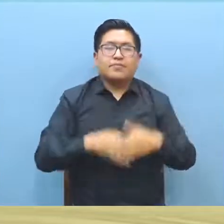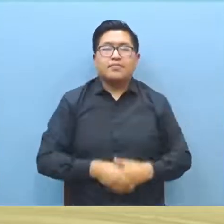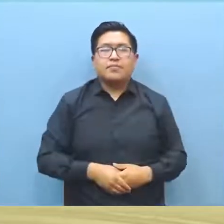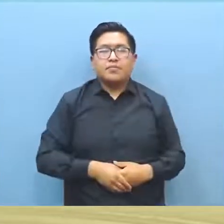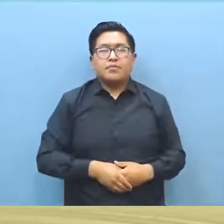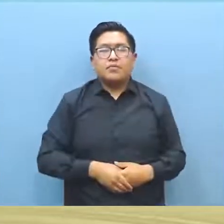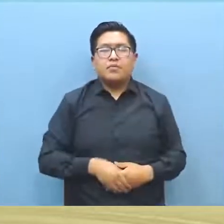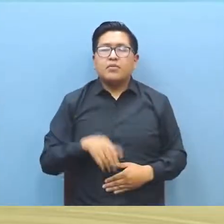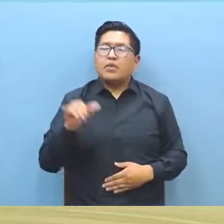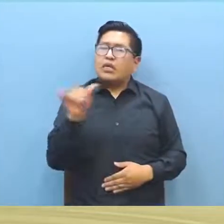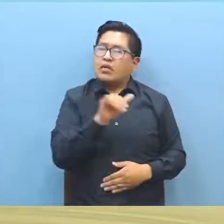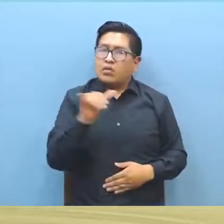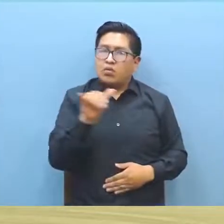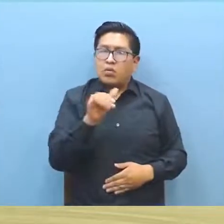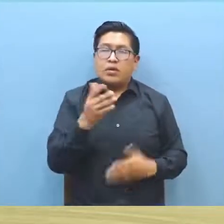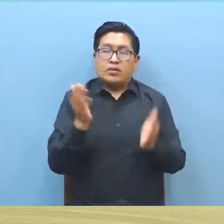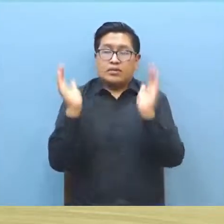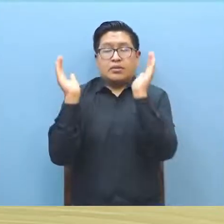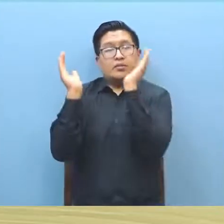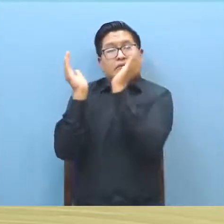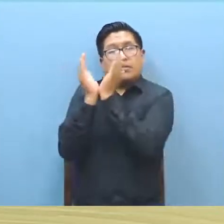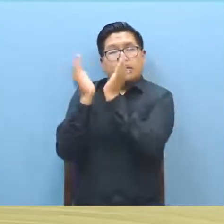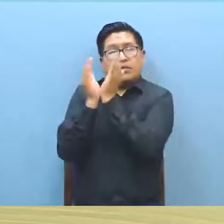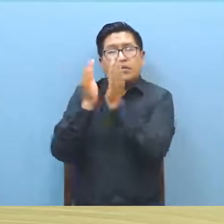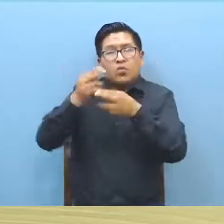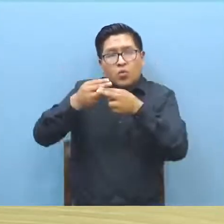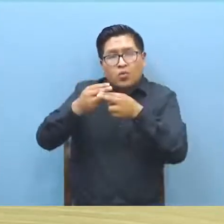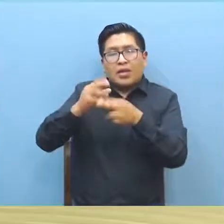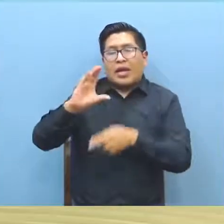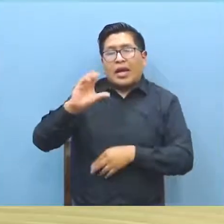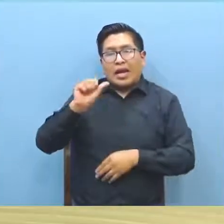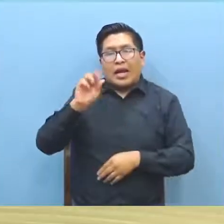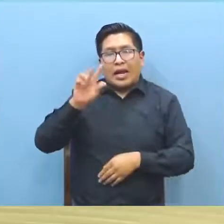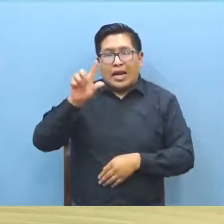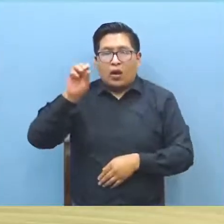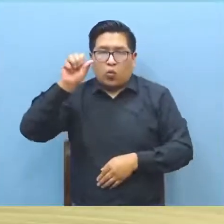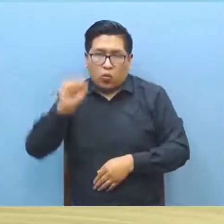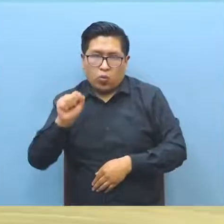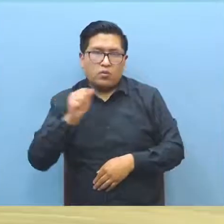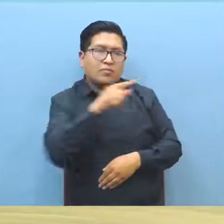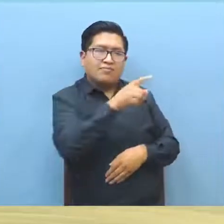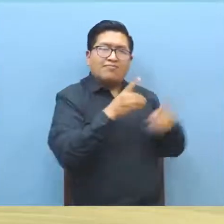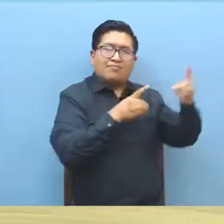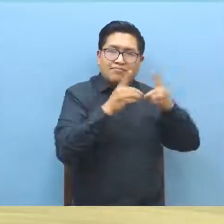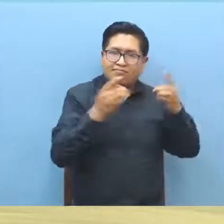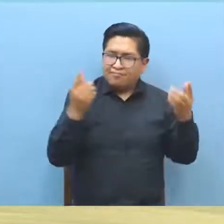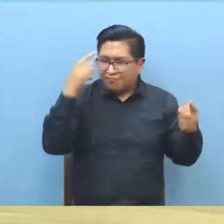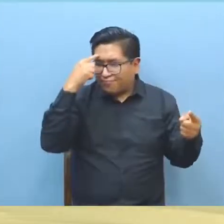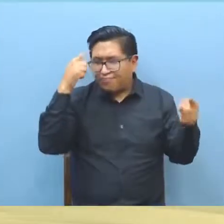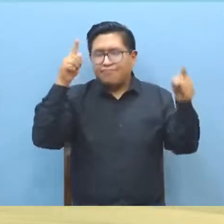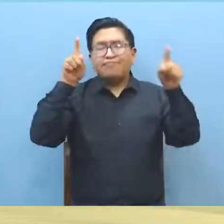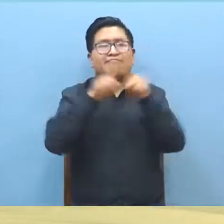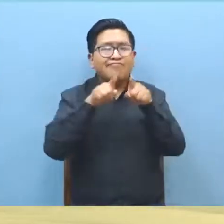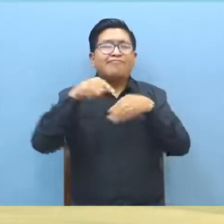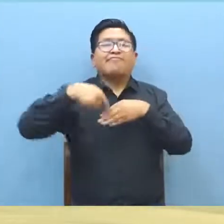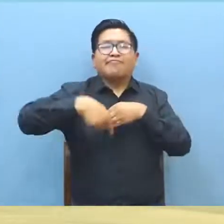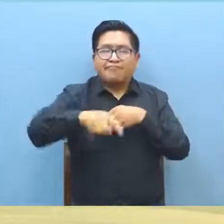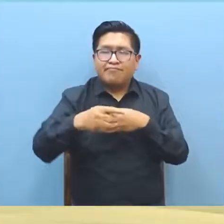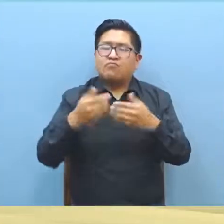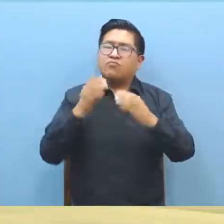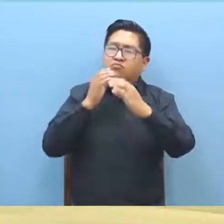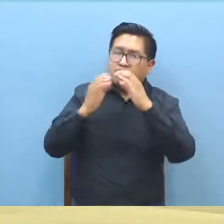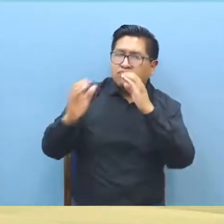Igualmente, tanto el delegado defensorial Carlos Lara como la directora coincidieron en mejorar la comunicación